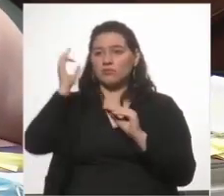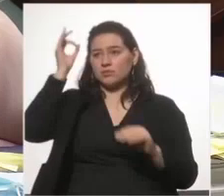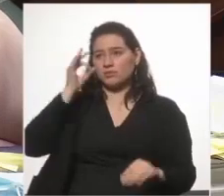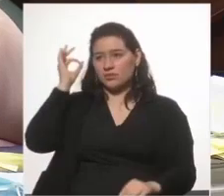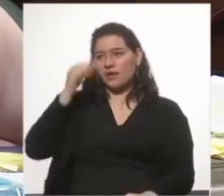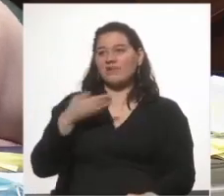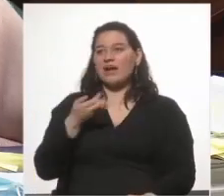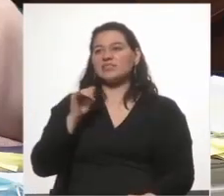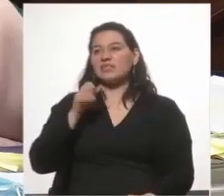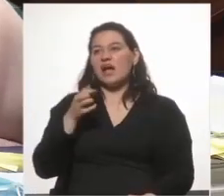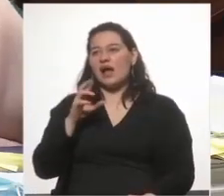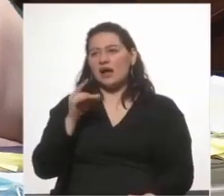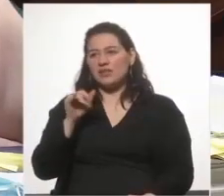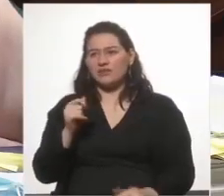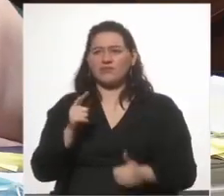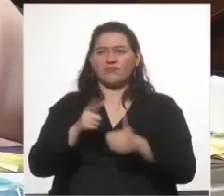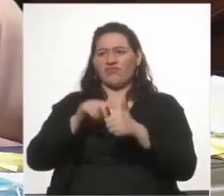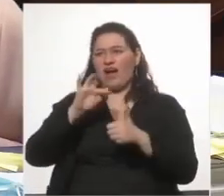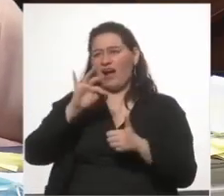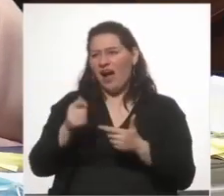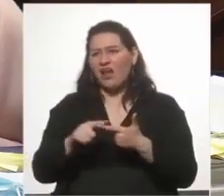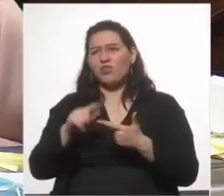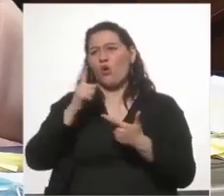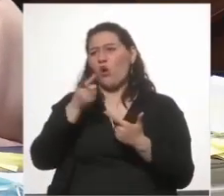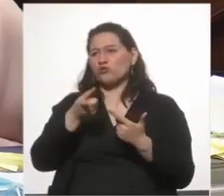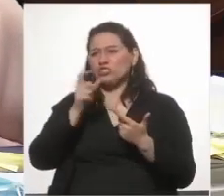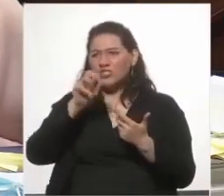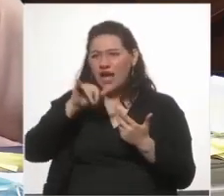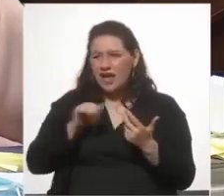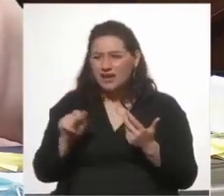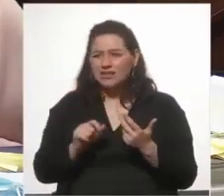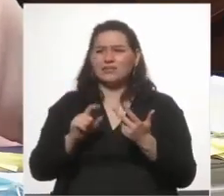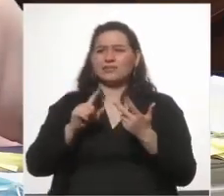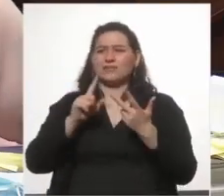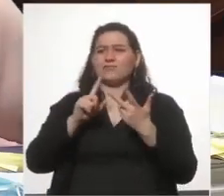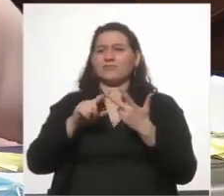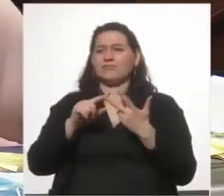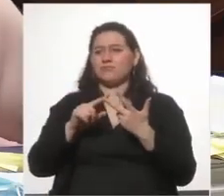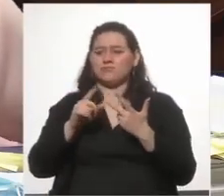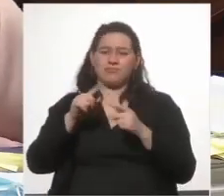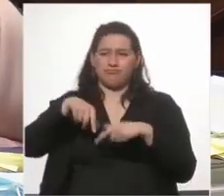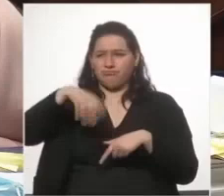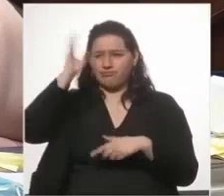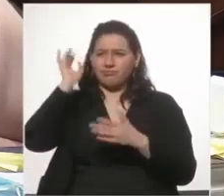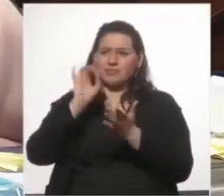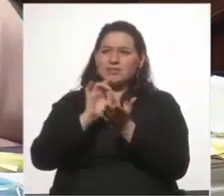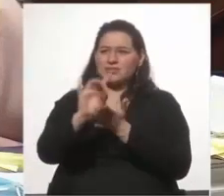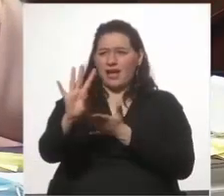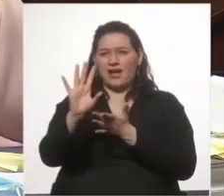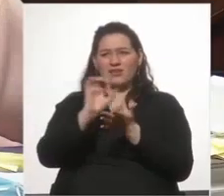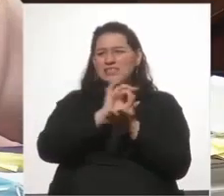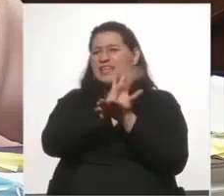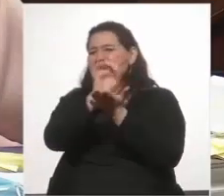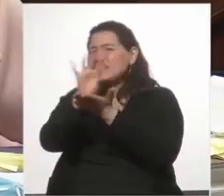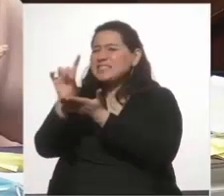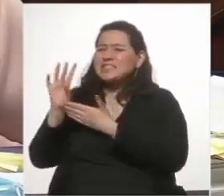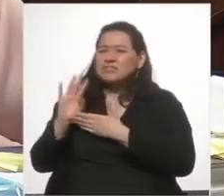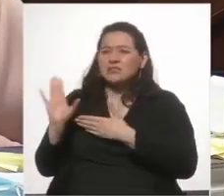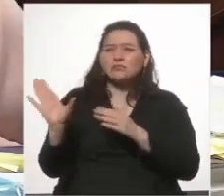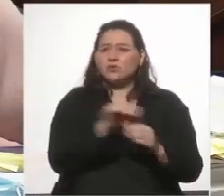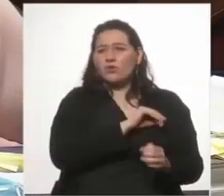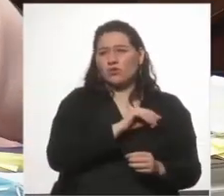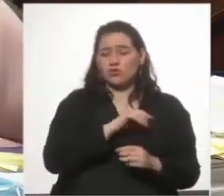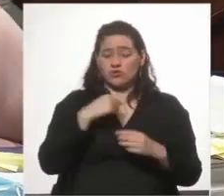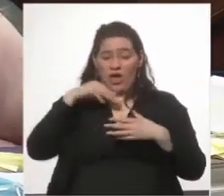Bayard Fajardo González que después fue el comandante en jefe y lo volaron porque barrieron con todos así que yo con la